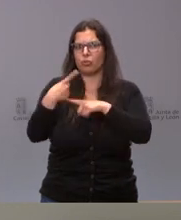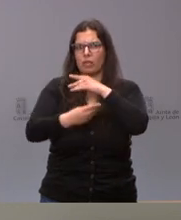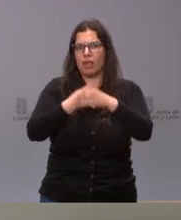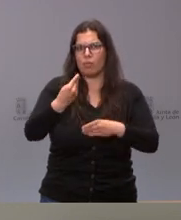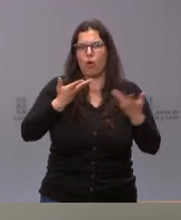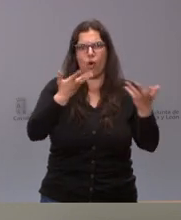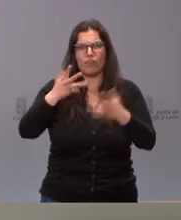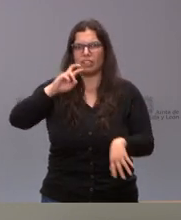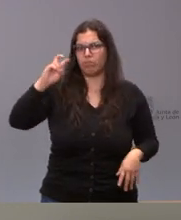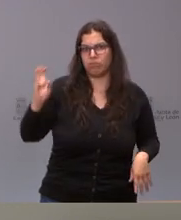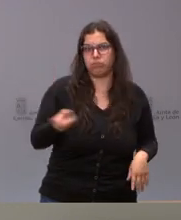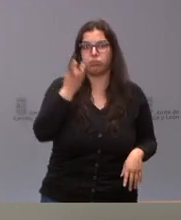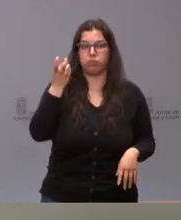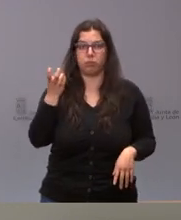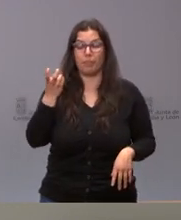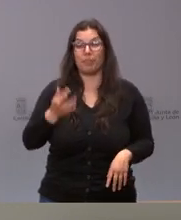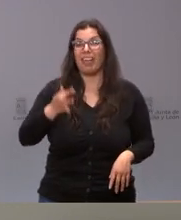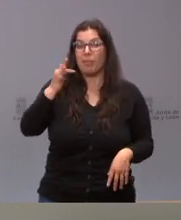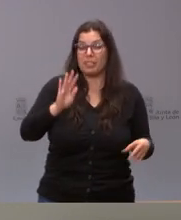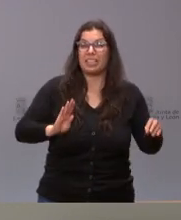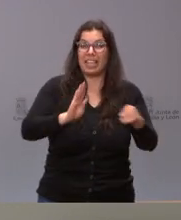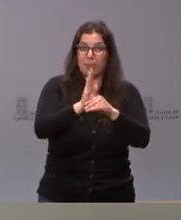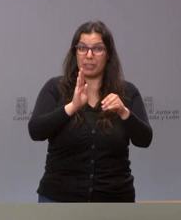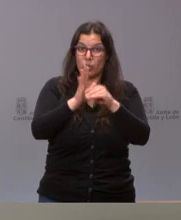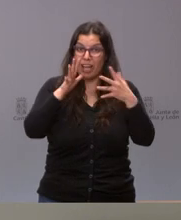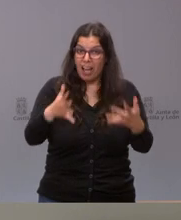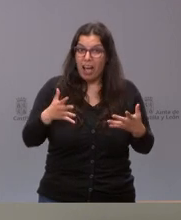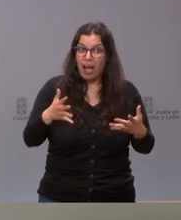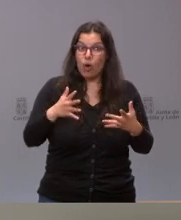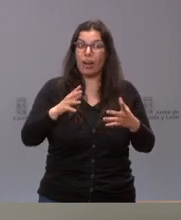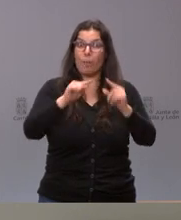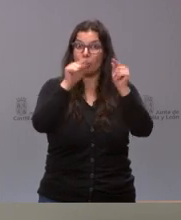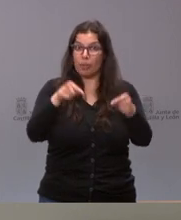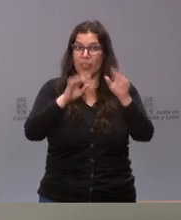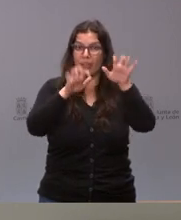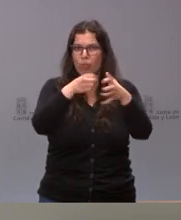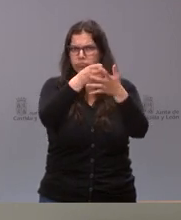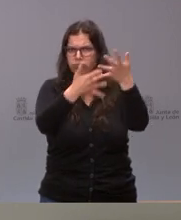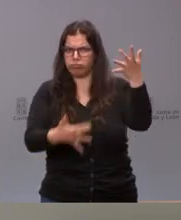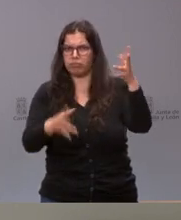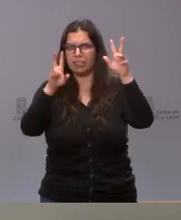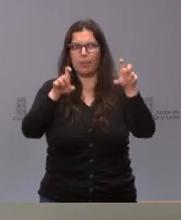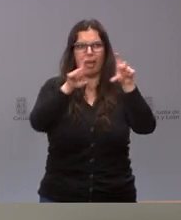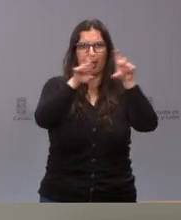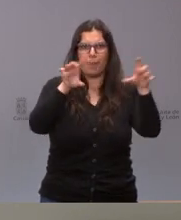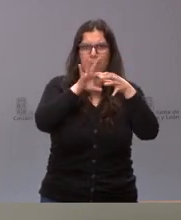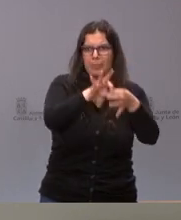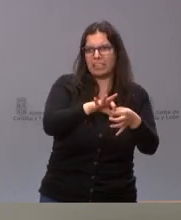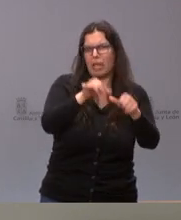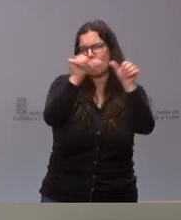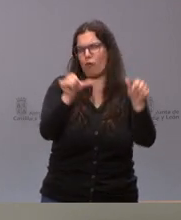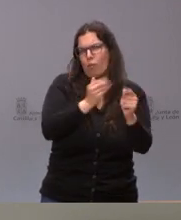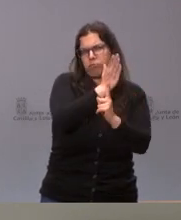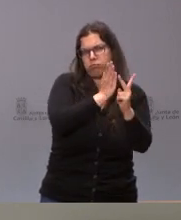de todo tipo de hecho son bastantes las inversiones que en este momento tenemos en León desde el punto de vista empresarial de una u otra forma